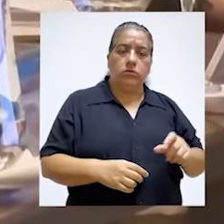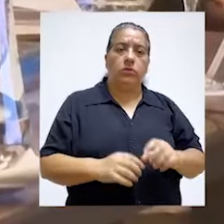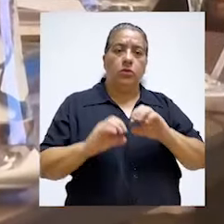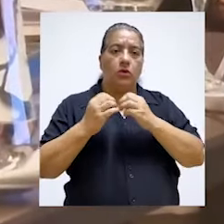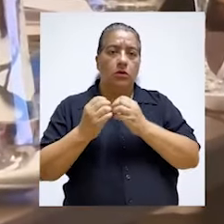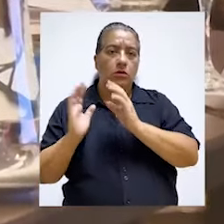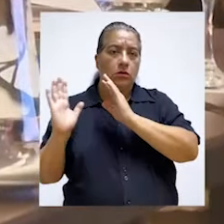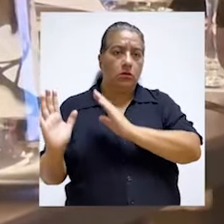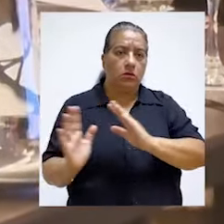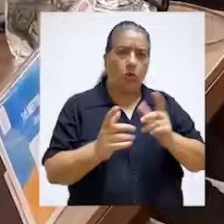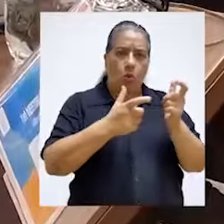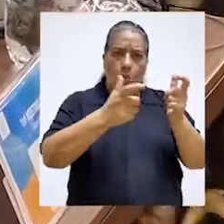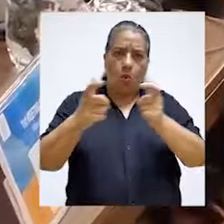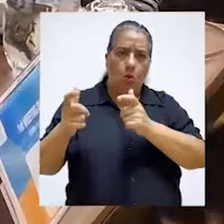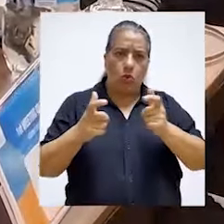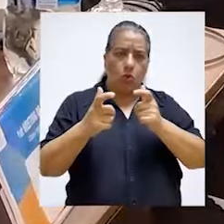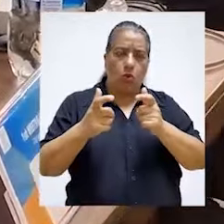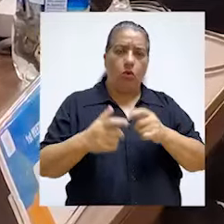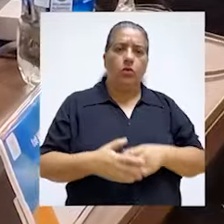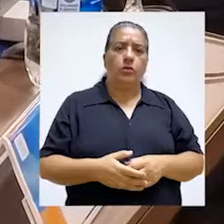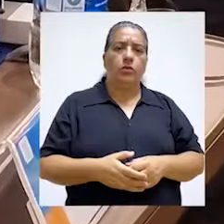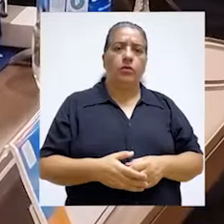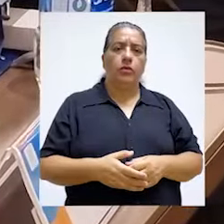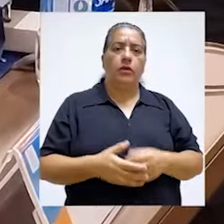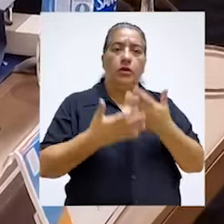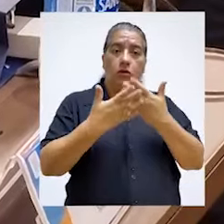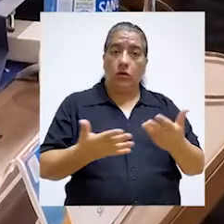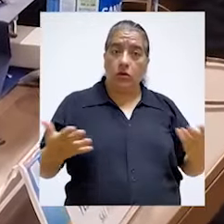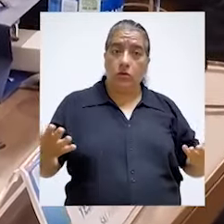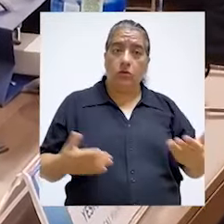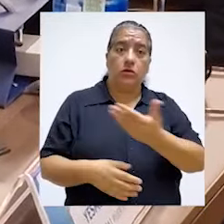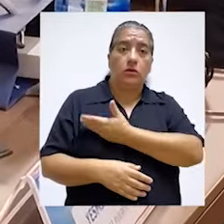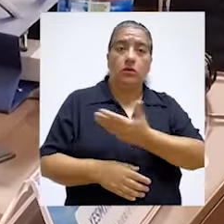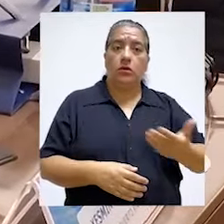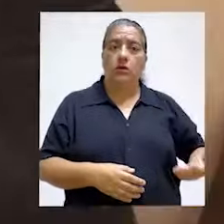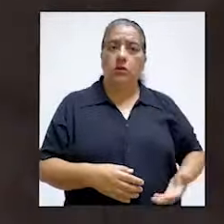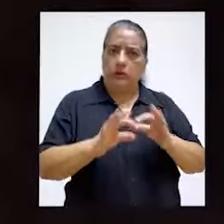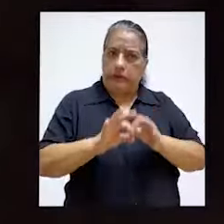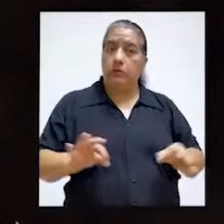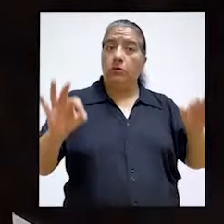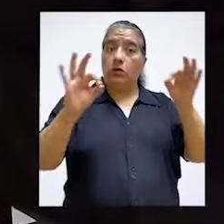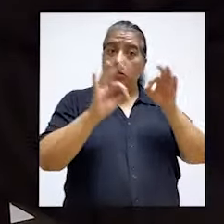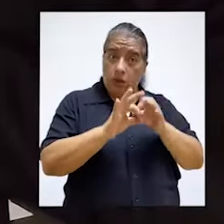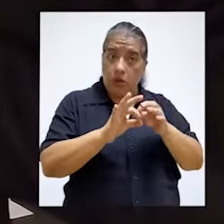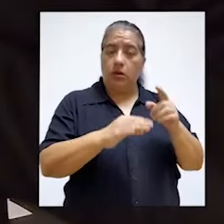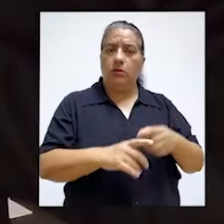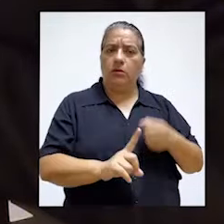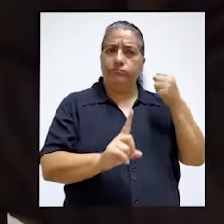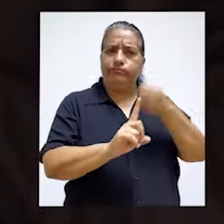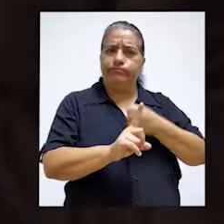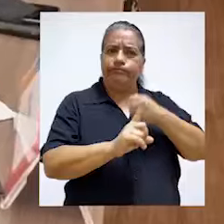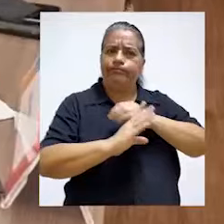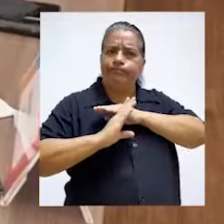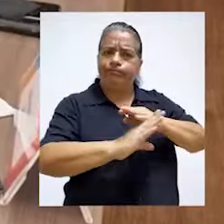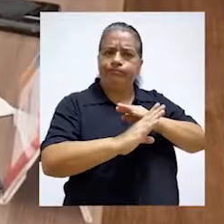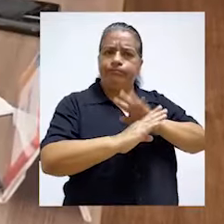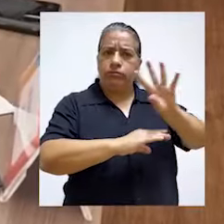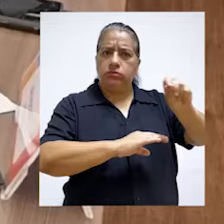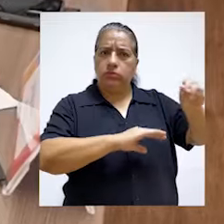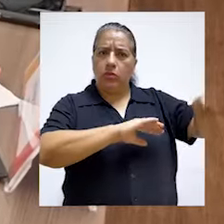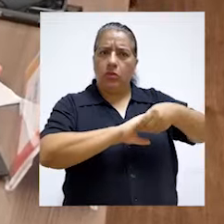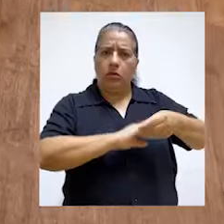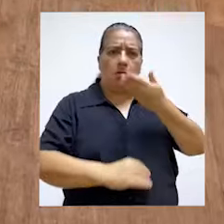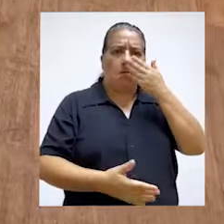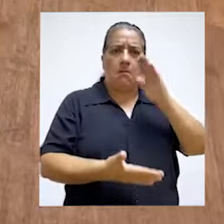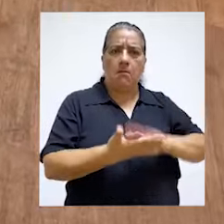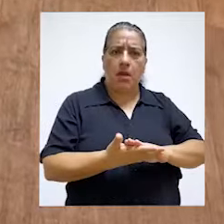organizada para el control y fiscalización de los recursos públicos. Ello como un mecanismo importante para la lucha contra la